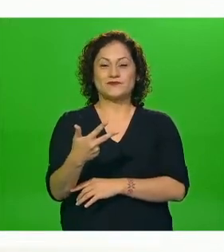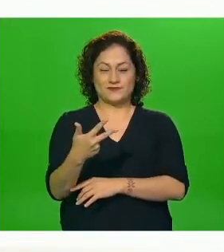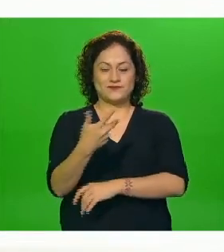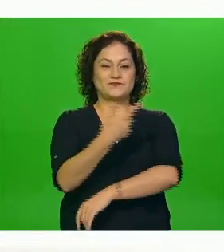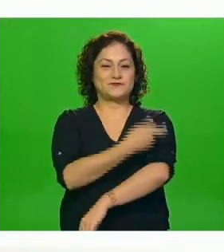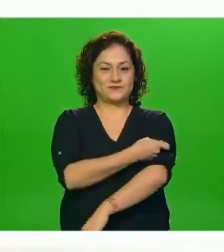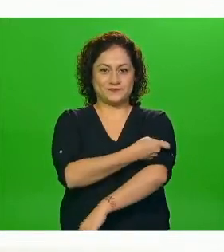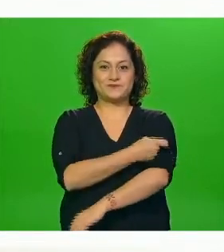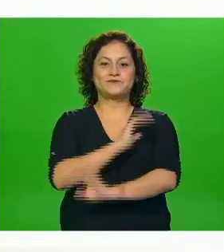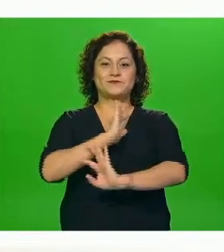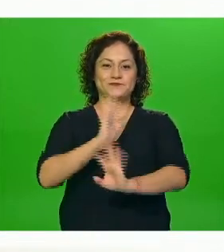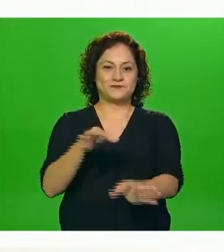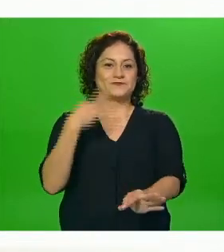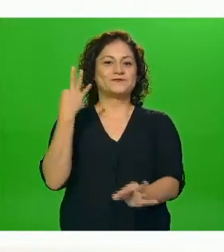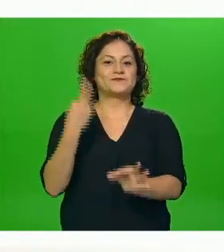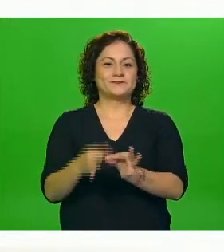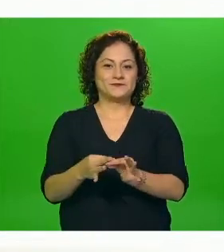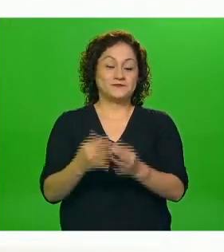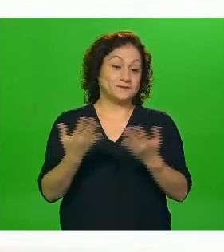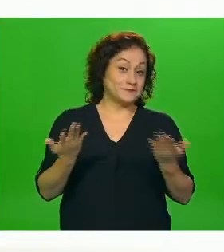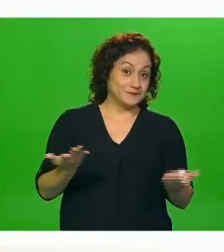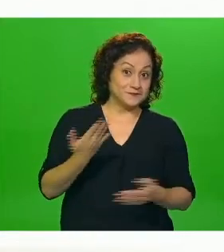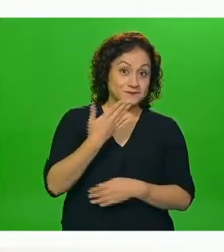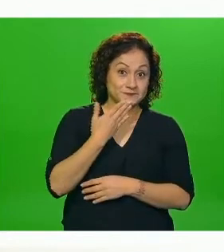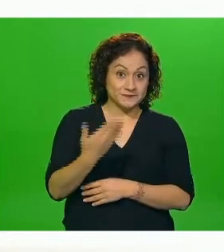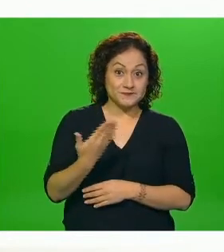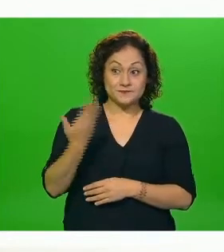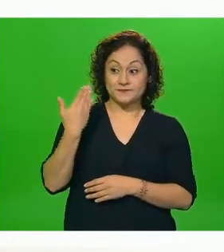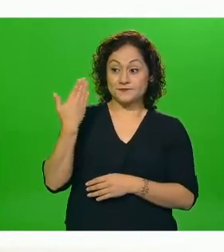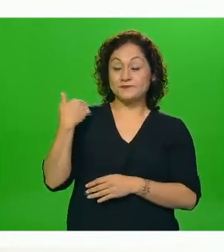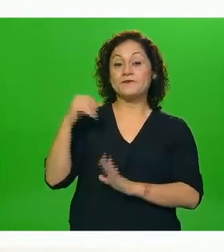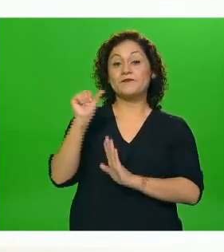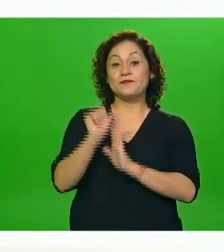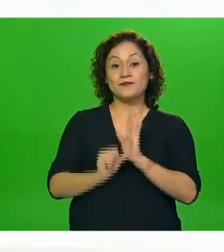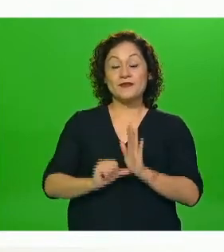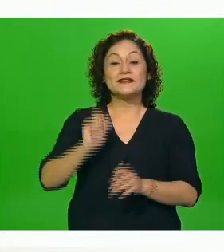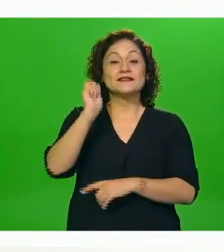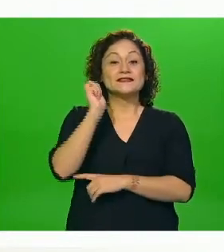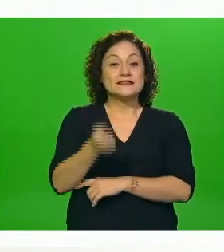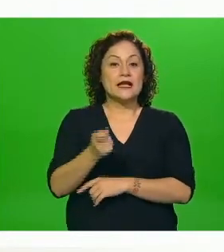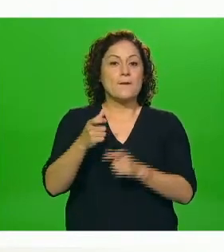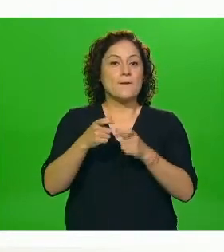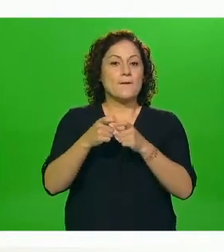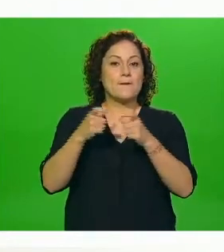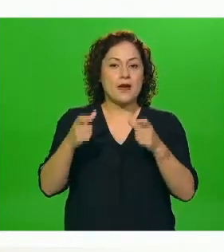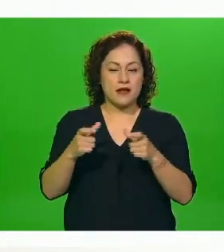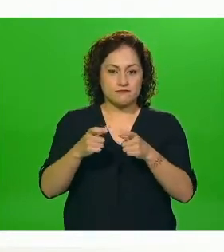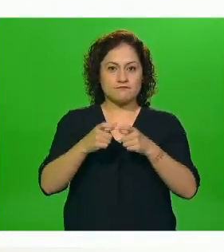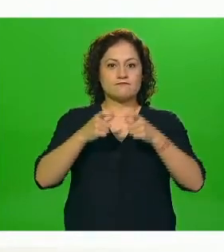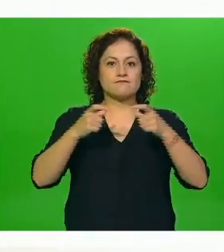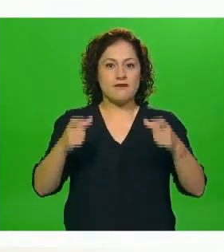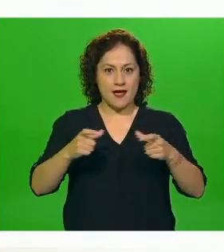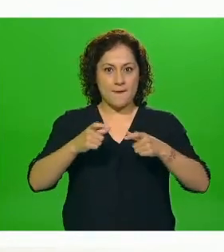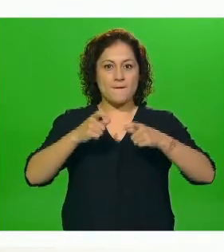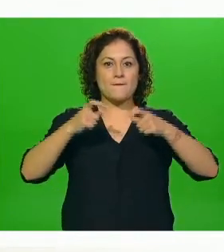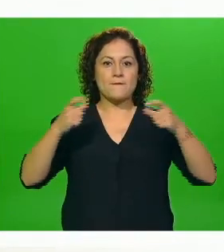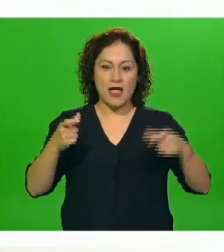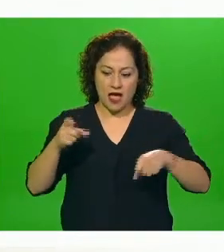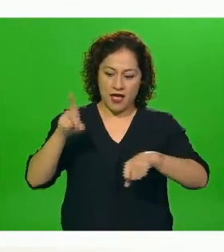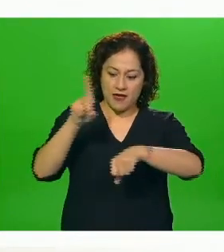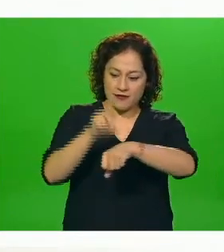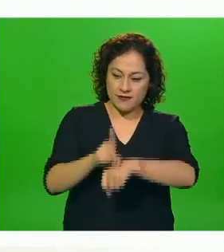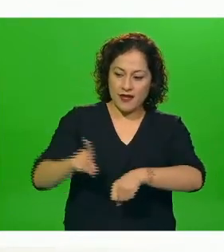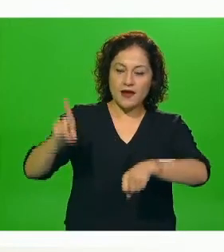dosis lo cual pues como ustedes mismos han visto en los últimos meses se ha incrementado día con día semana con semana